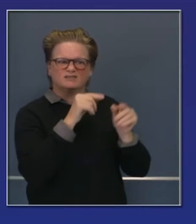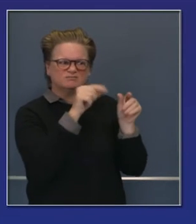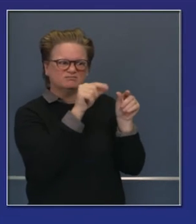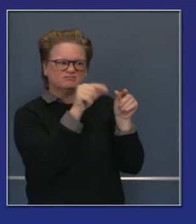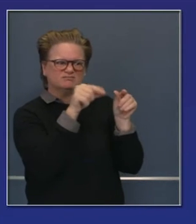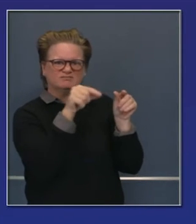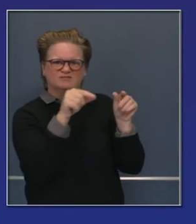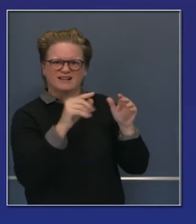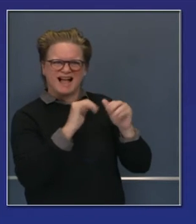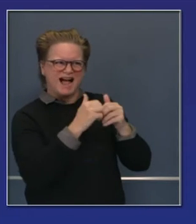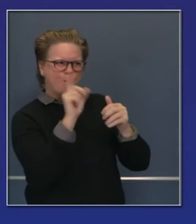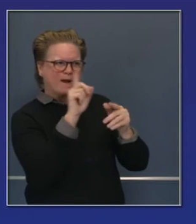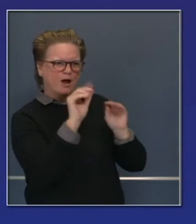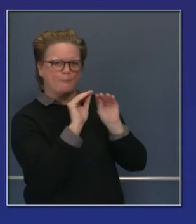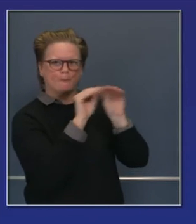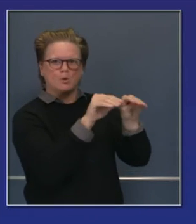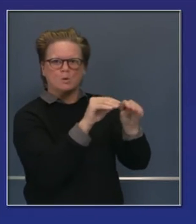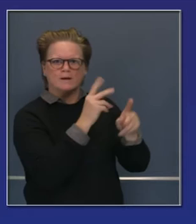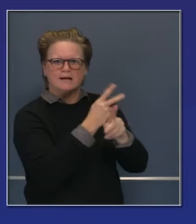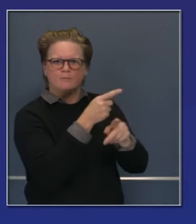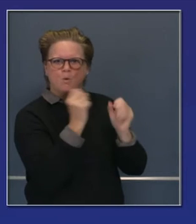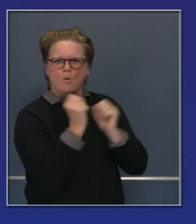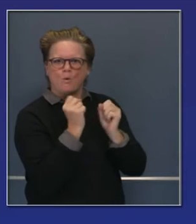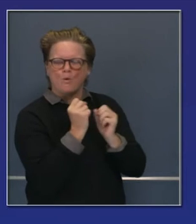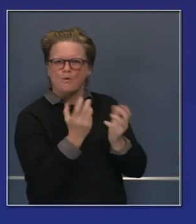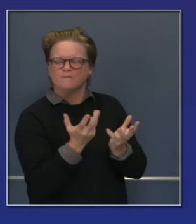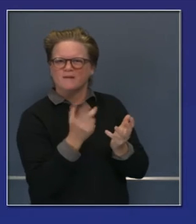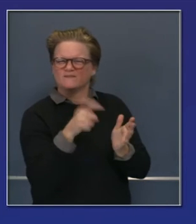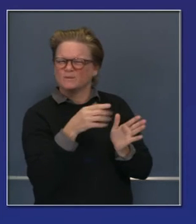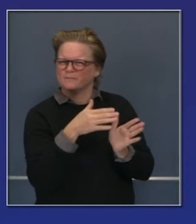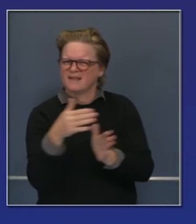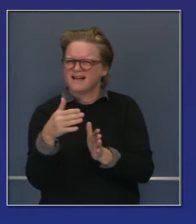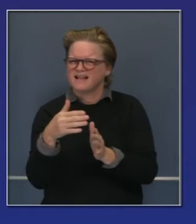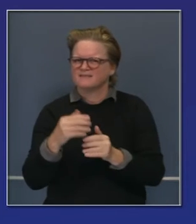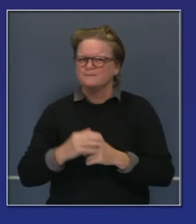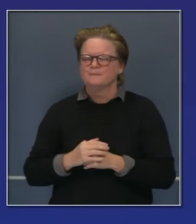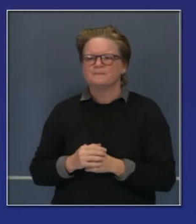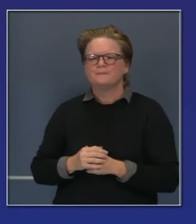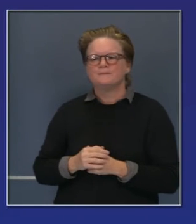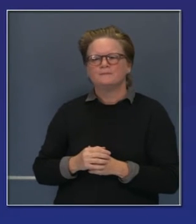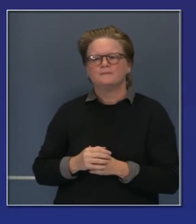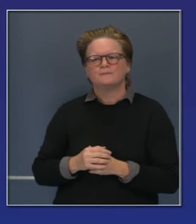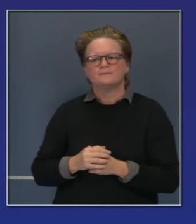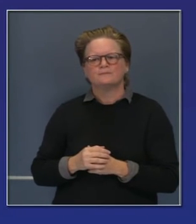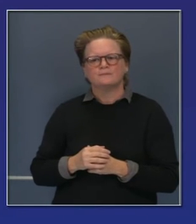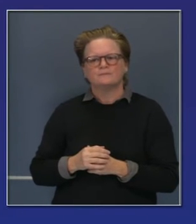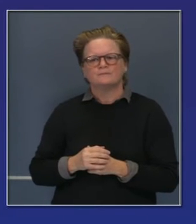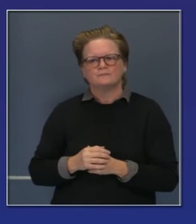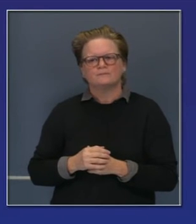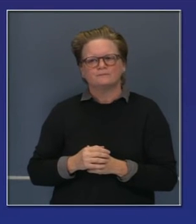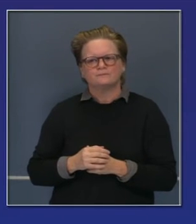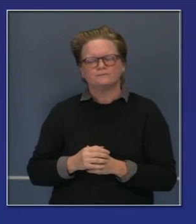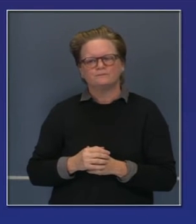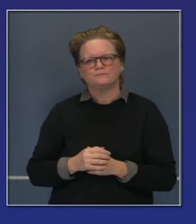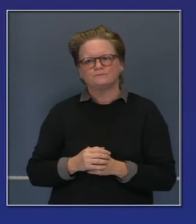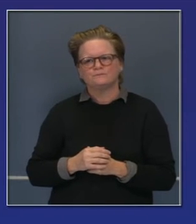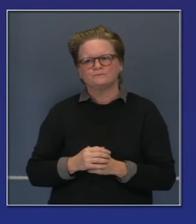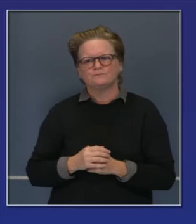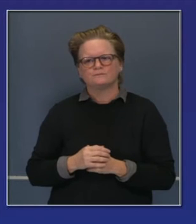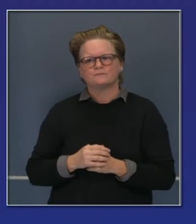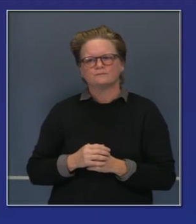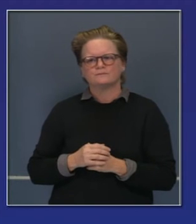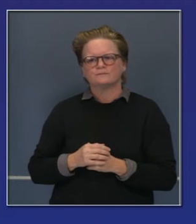desarrollar el plan de vacunas, siempre anticipando Moderna y Pfizer como los primeros en generar las vacunas. La CDC